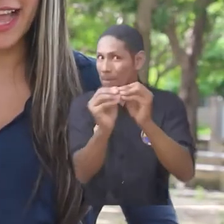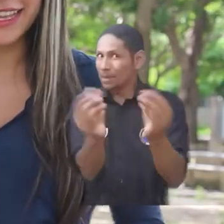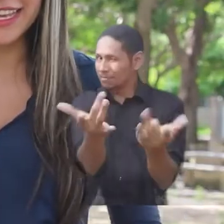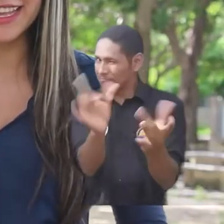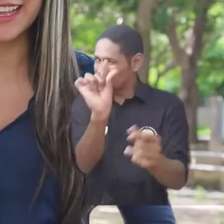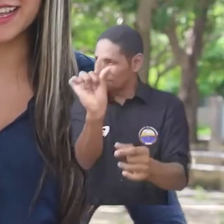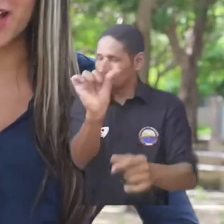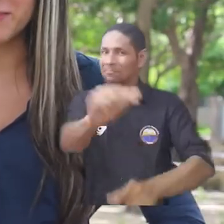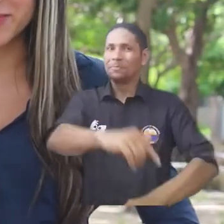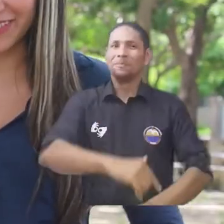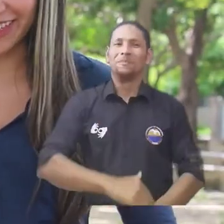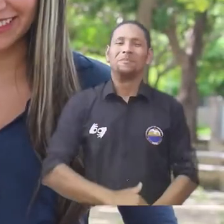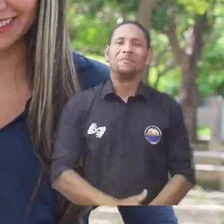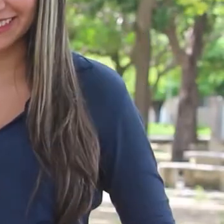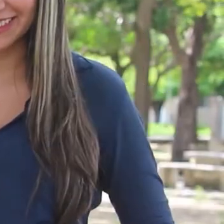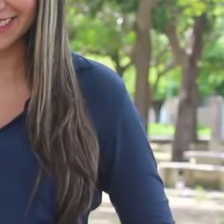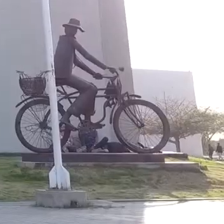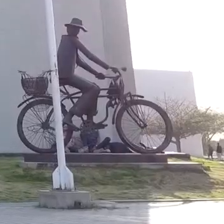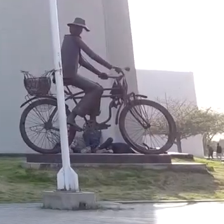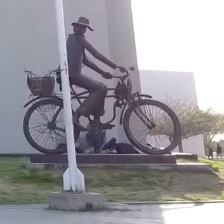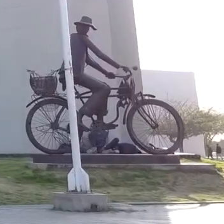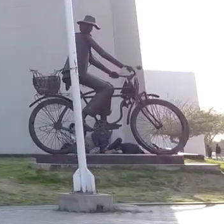Magdalena aquí en el Campus TV.